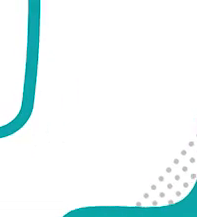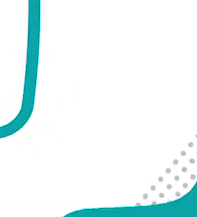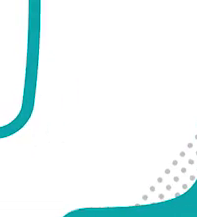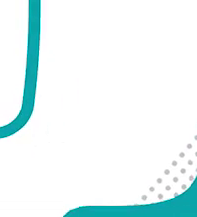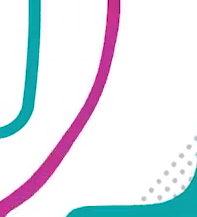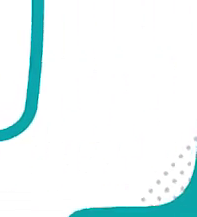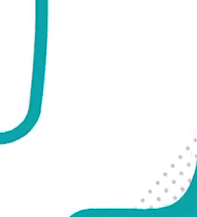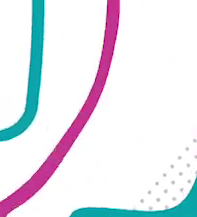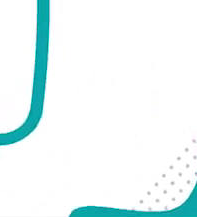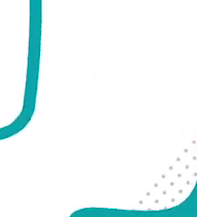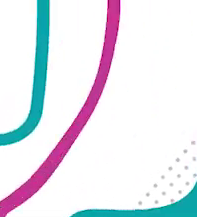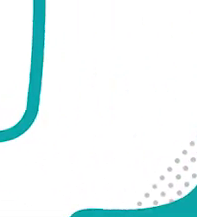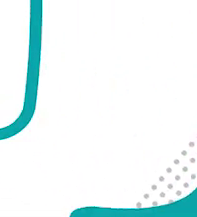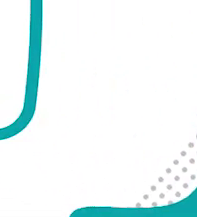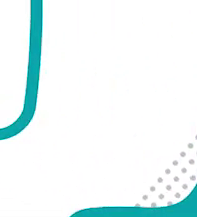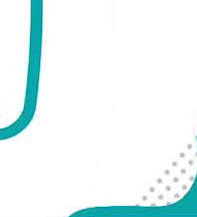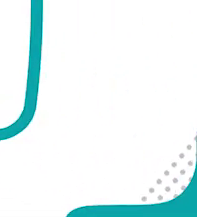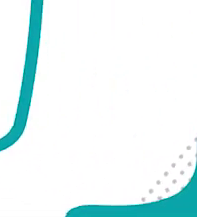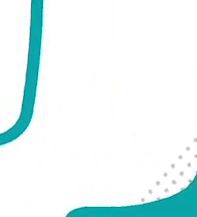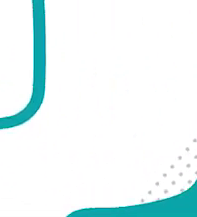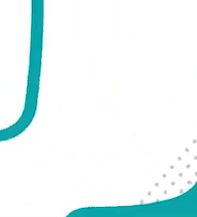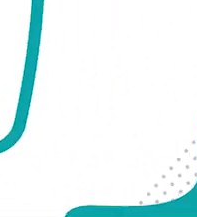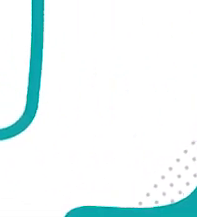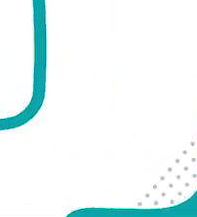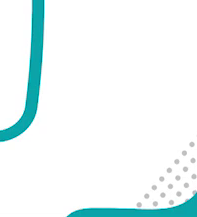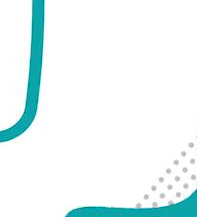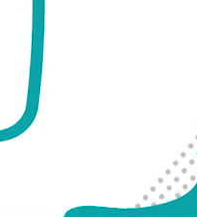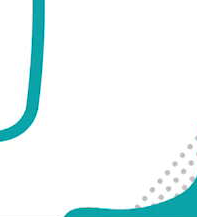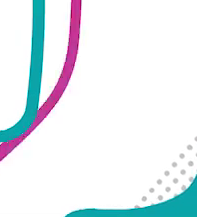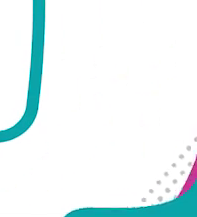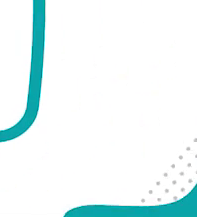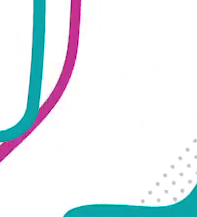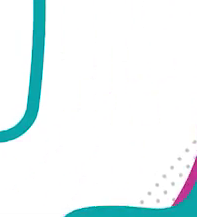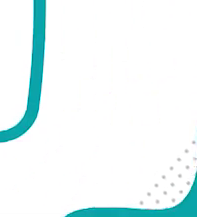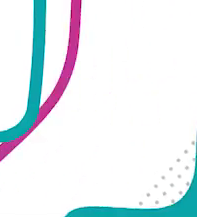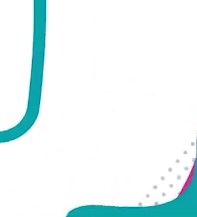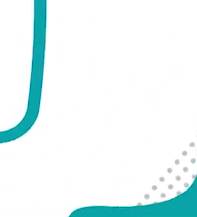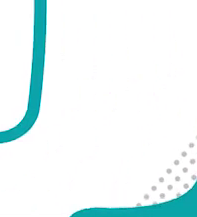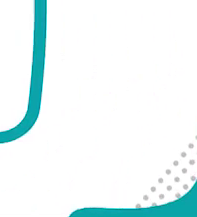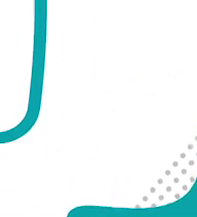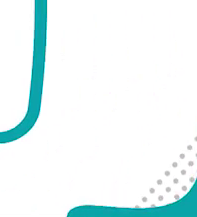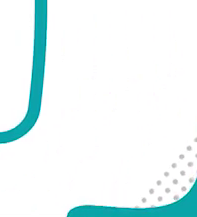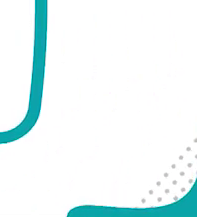en Casa a la próxima